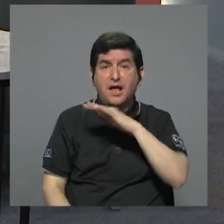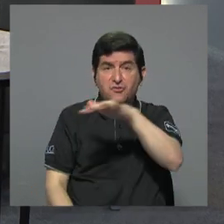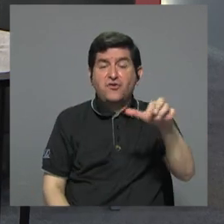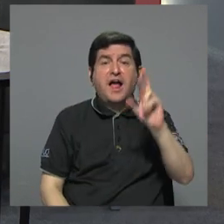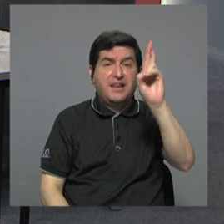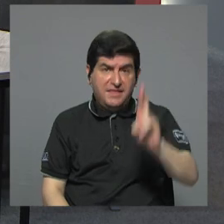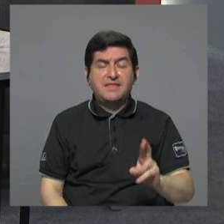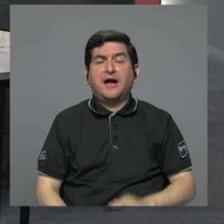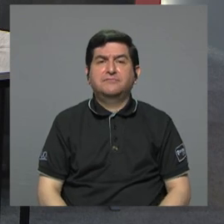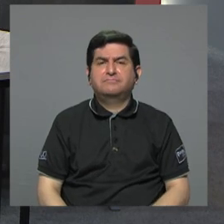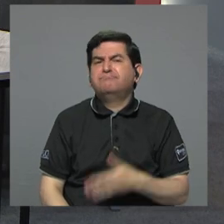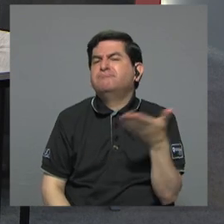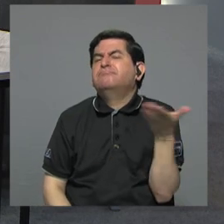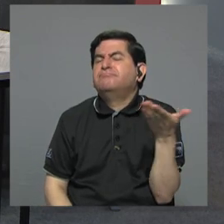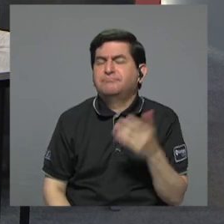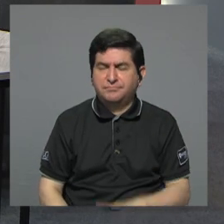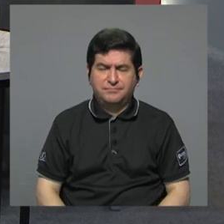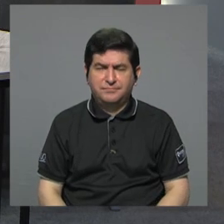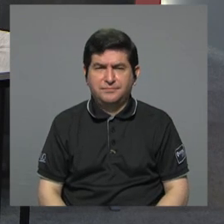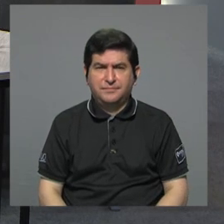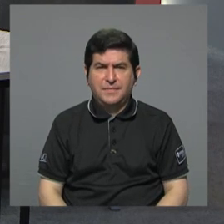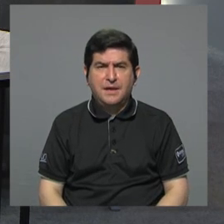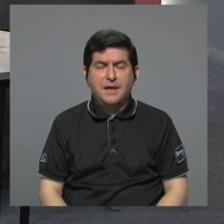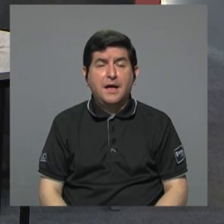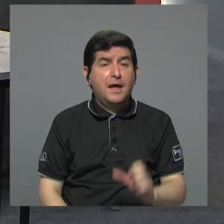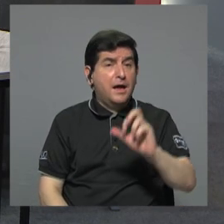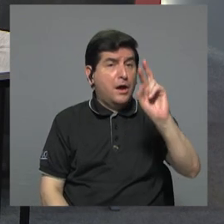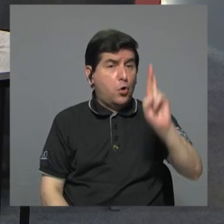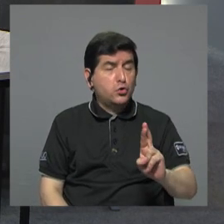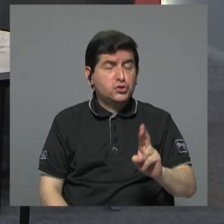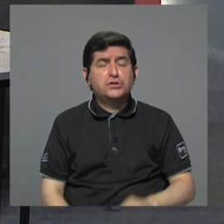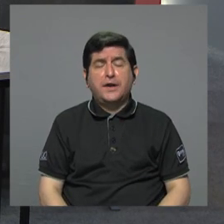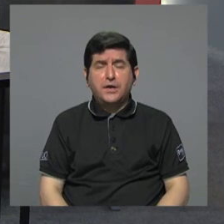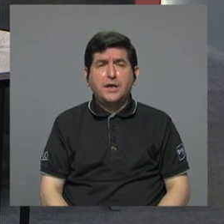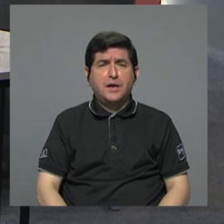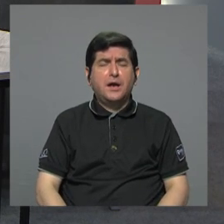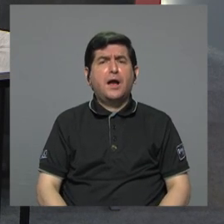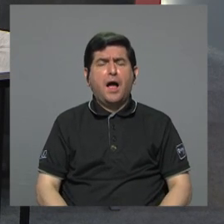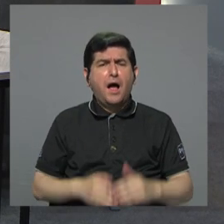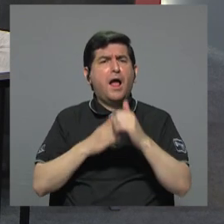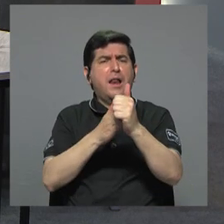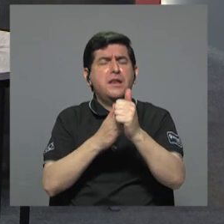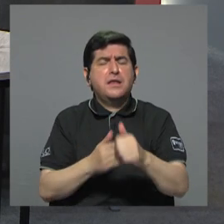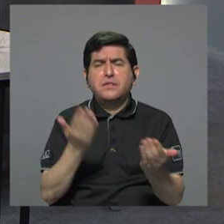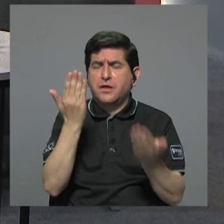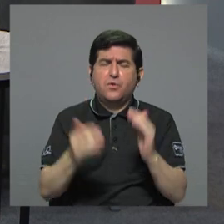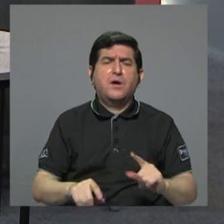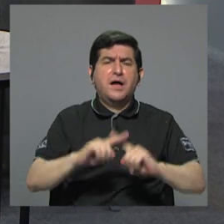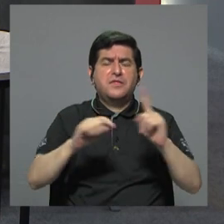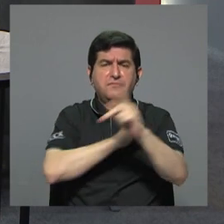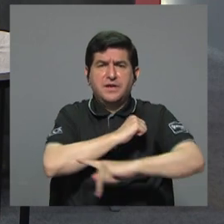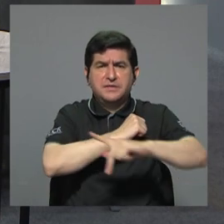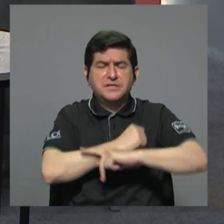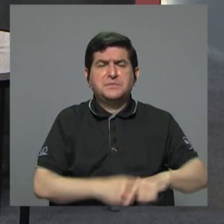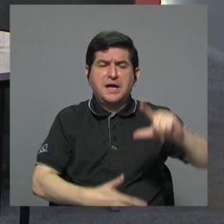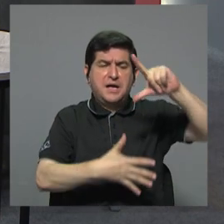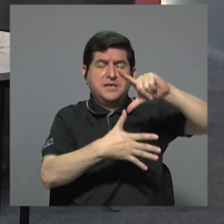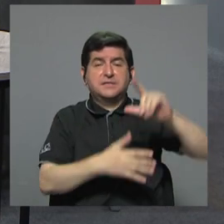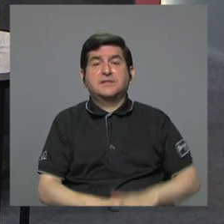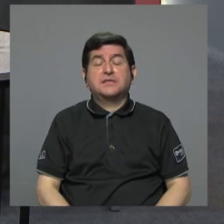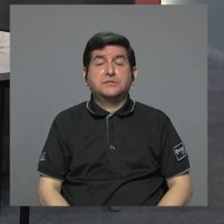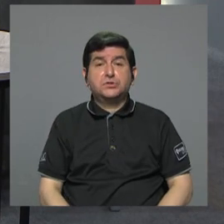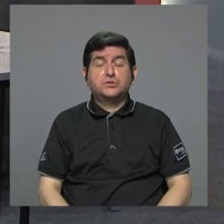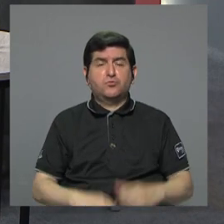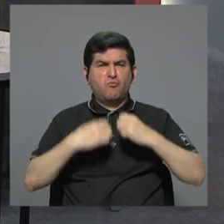costarricense y es algo con lo cual Costa Rica ha sobresalido muchísimo frente a otros países de América Latina y del mundo y era su